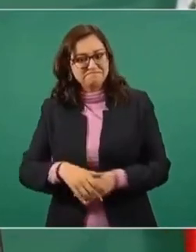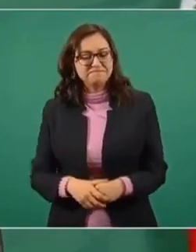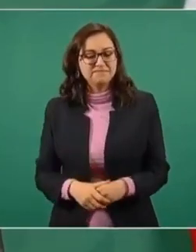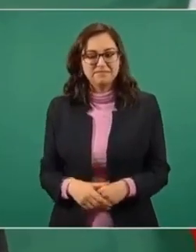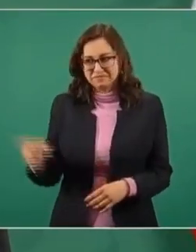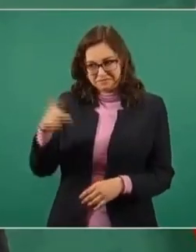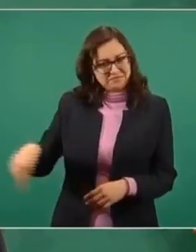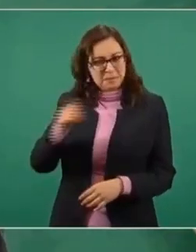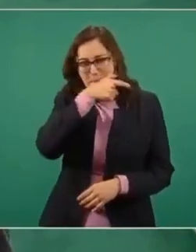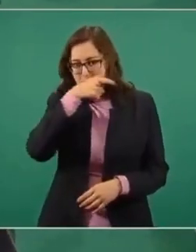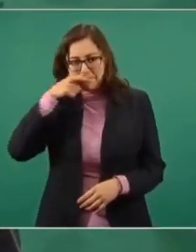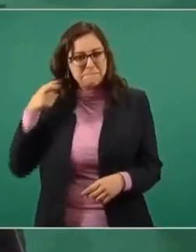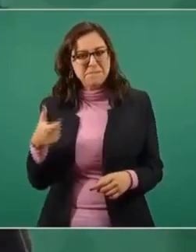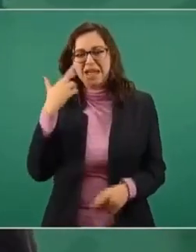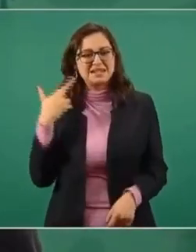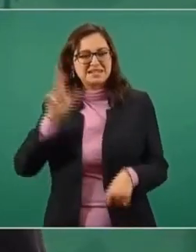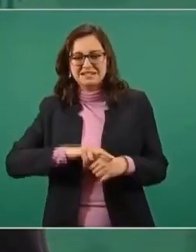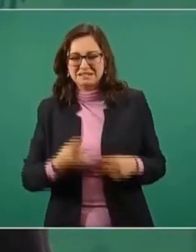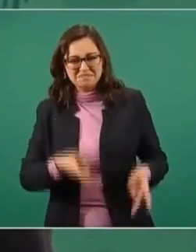Fue un saqueo.